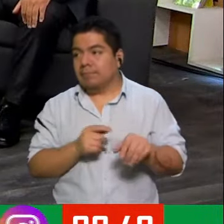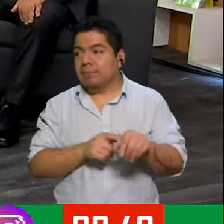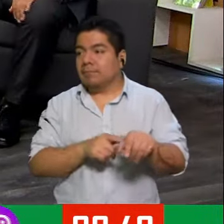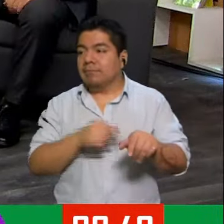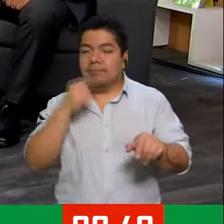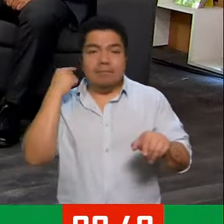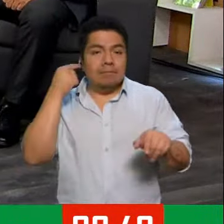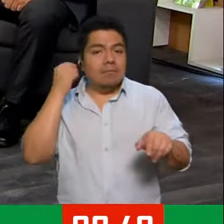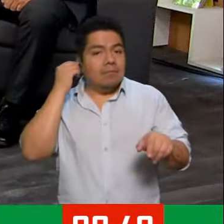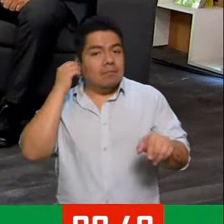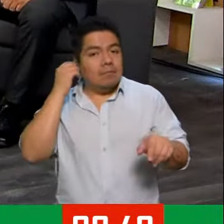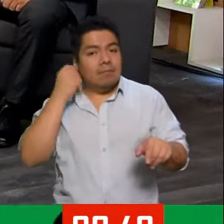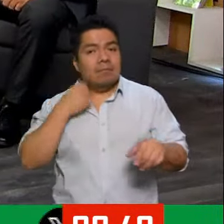Rayita? Ya está casi al barraque.